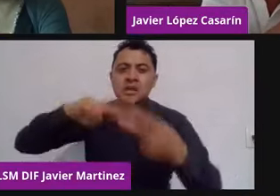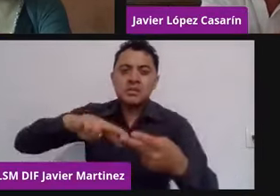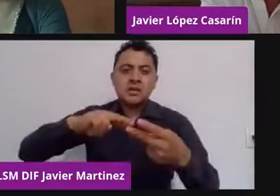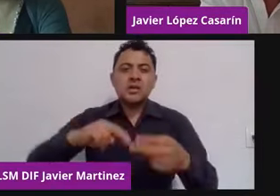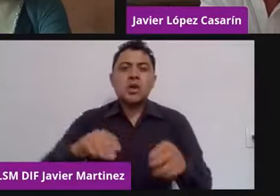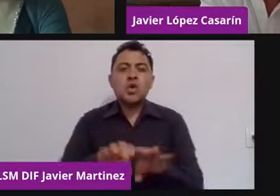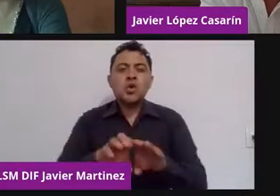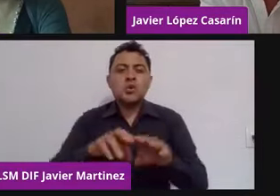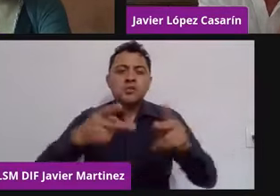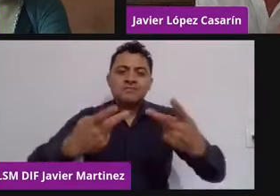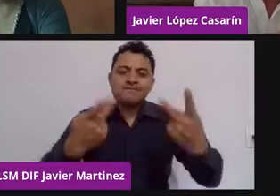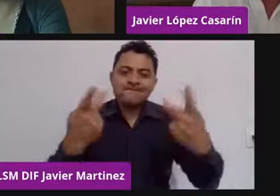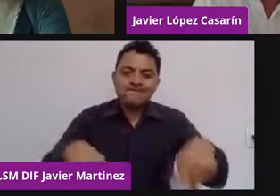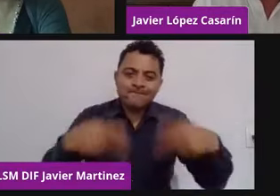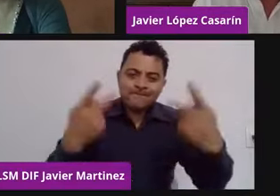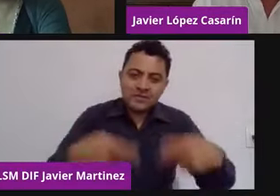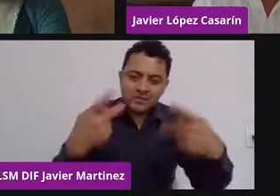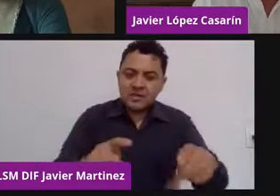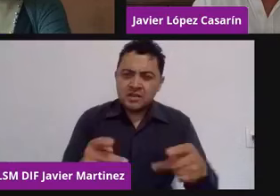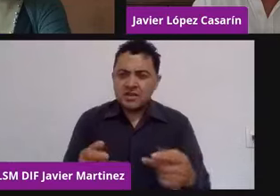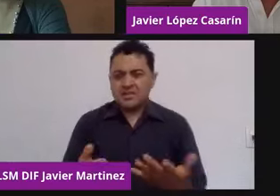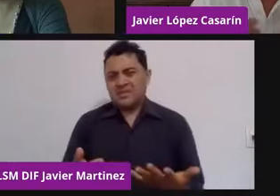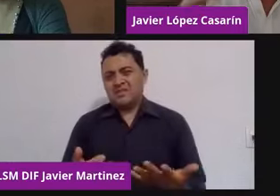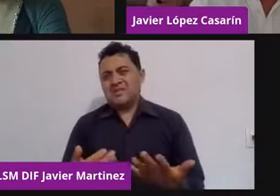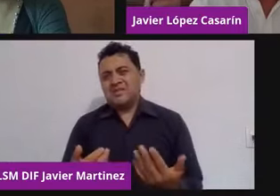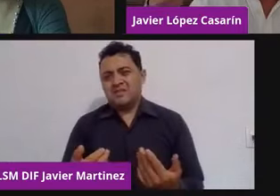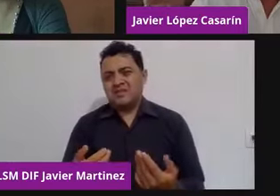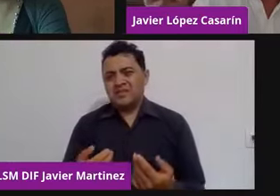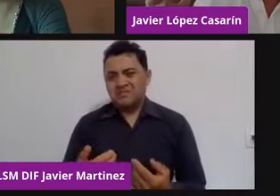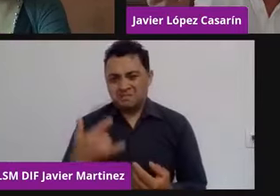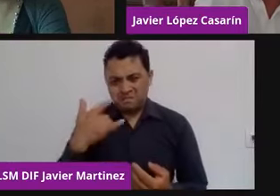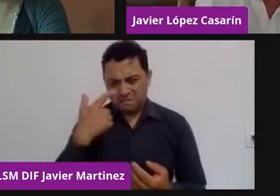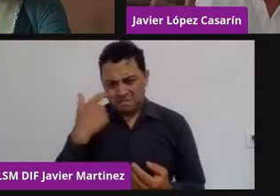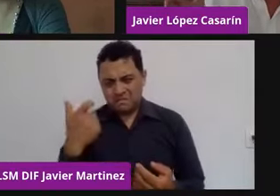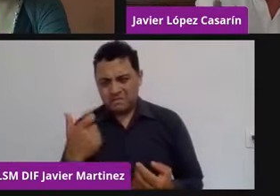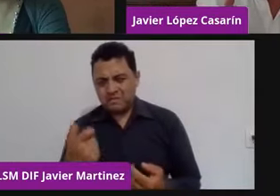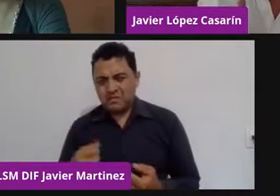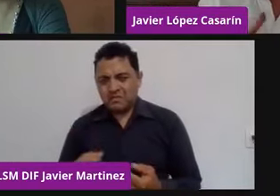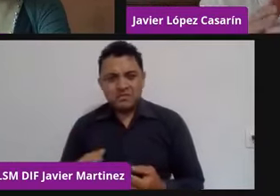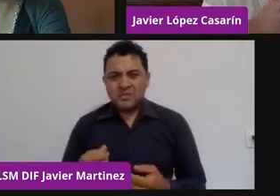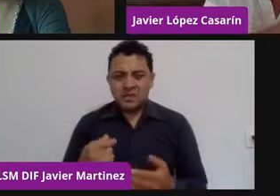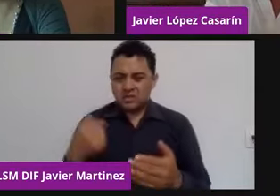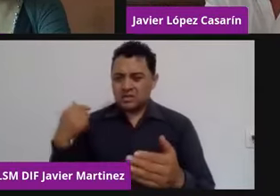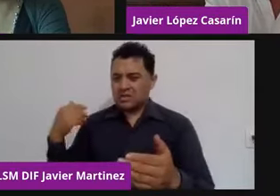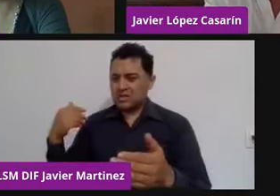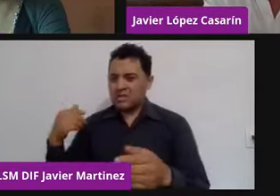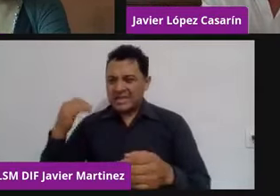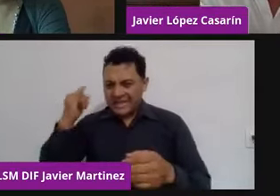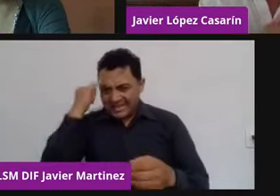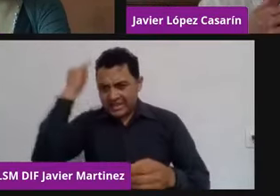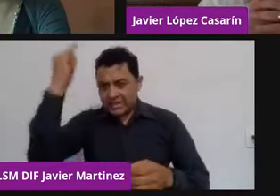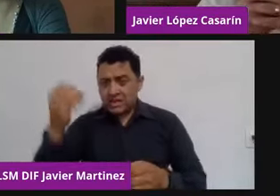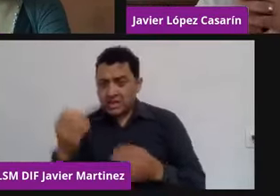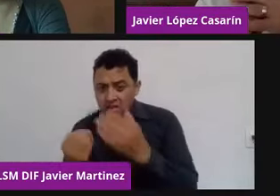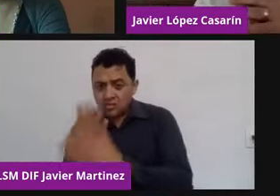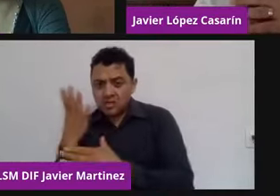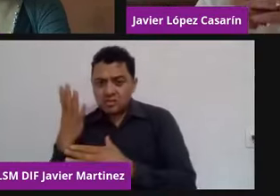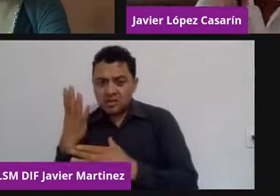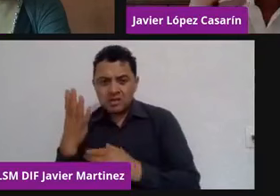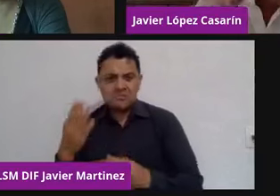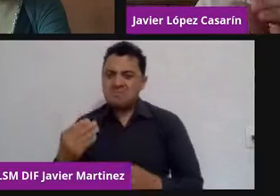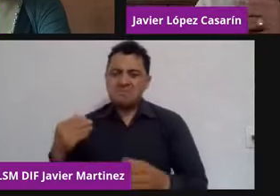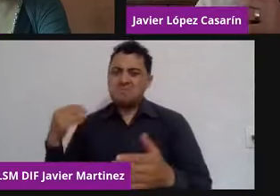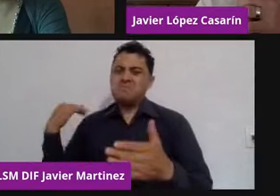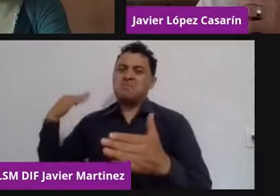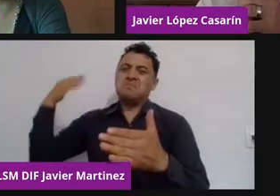hace 50 años. Entonces, de repente pues vemos que no es algo nuevo sino que es algo que ya está sucediendo. Entonces, quien no lo ha